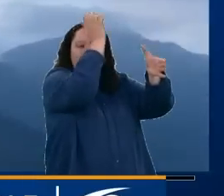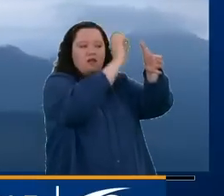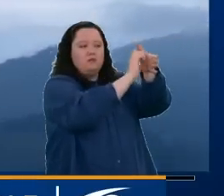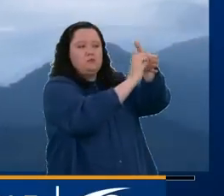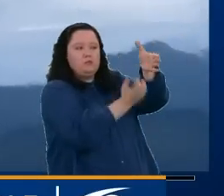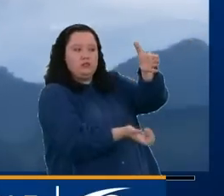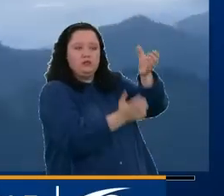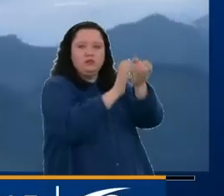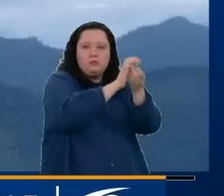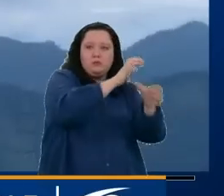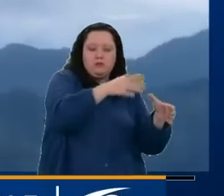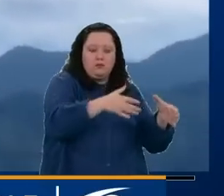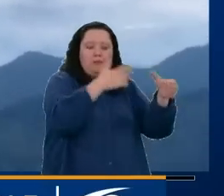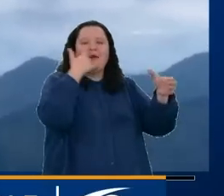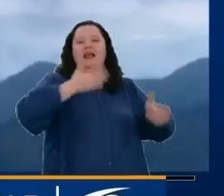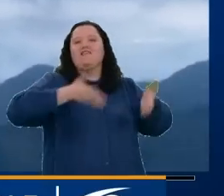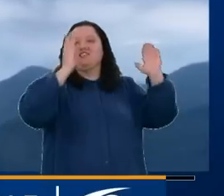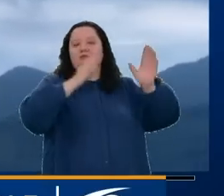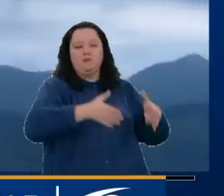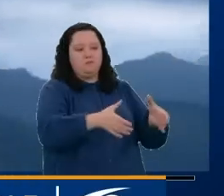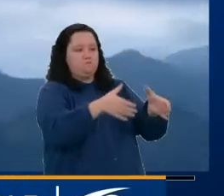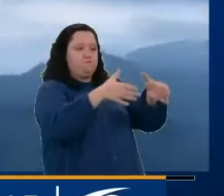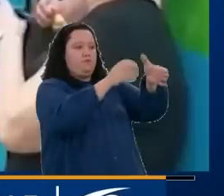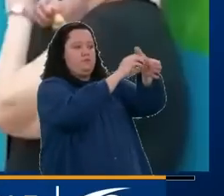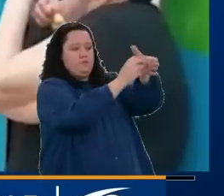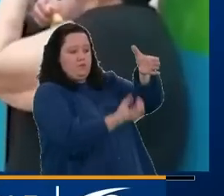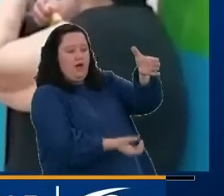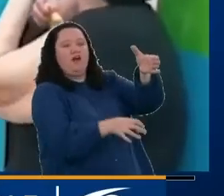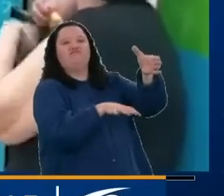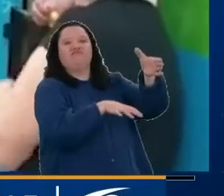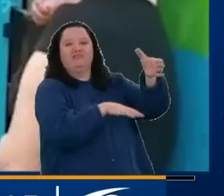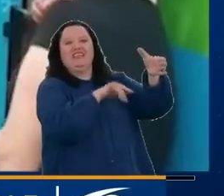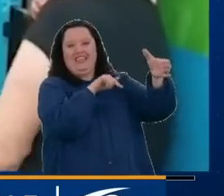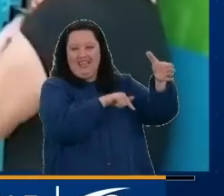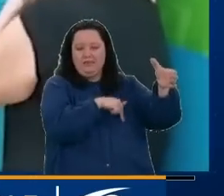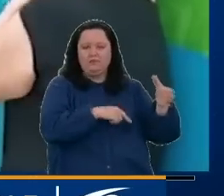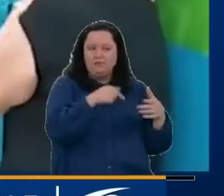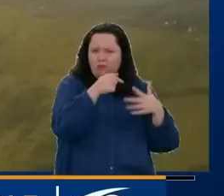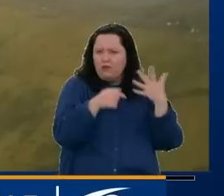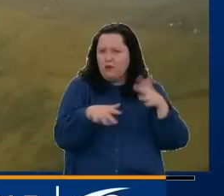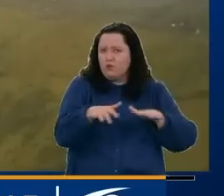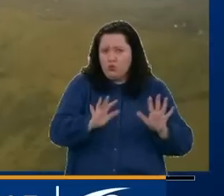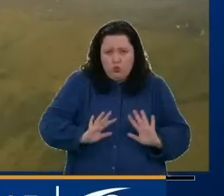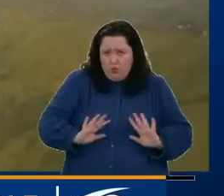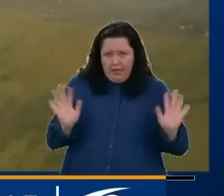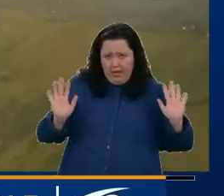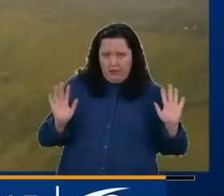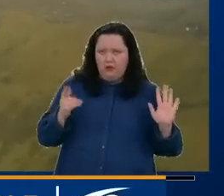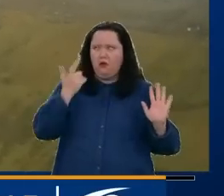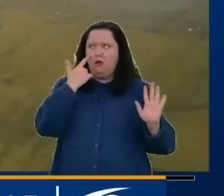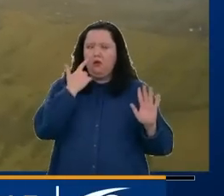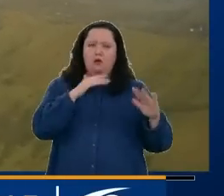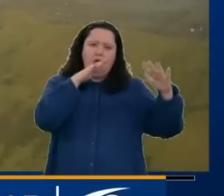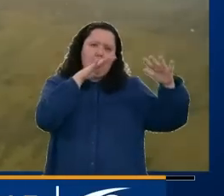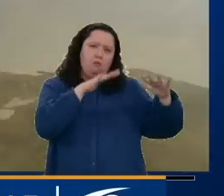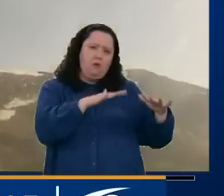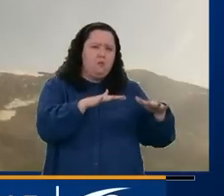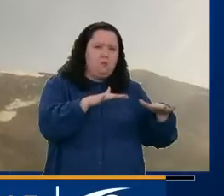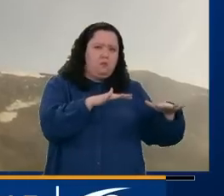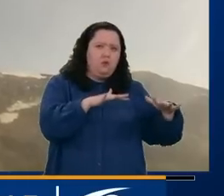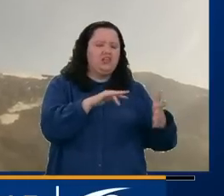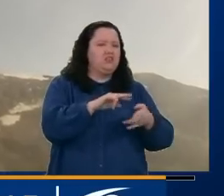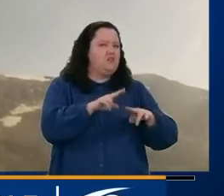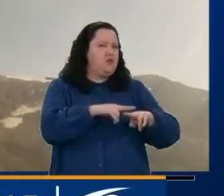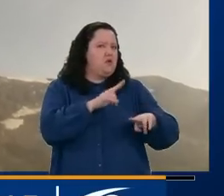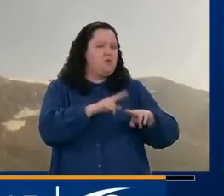conoce como el edificio volcánico. Pero no son solamente esos parámetros, porque se preguntarían, bueno, baja entonces el nivel de actividad, volveríamos